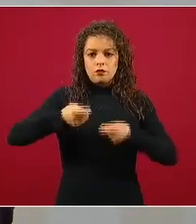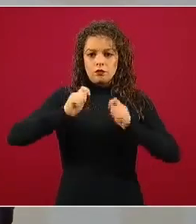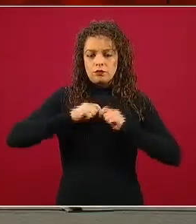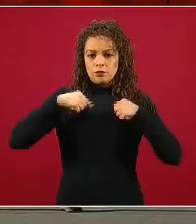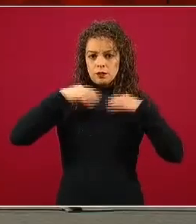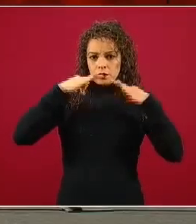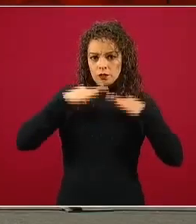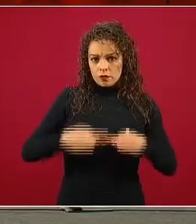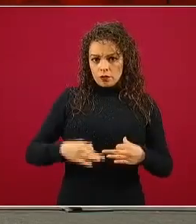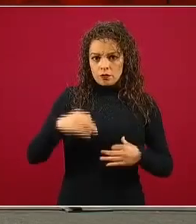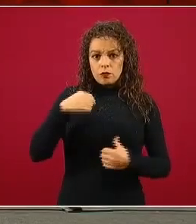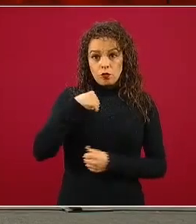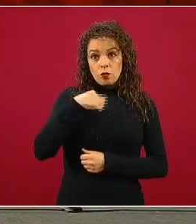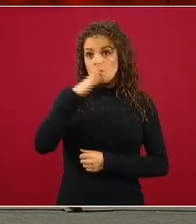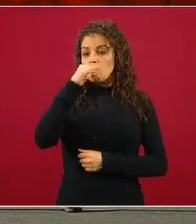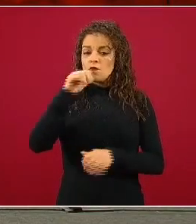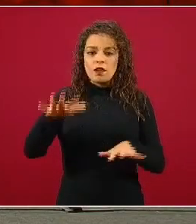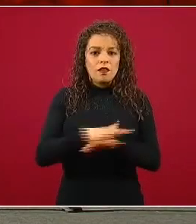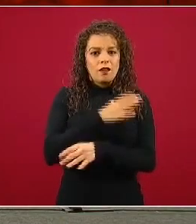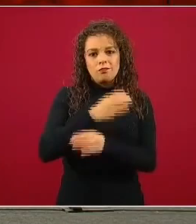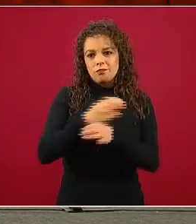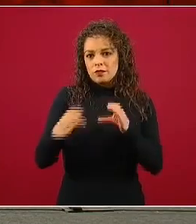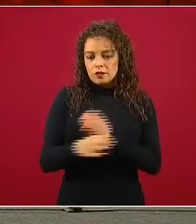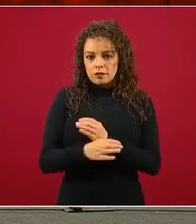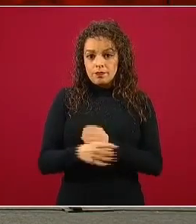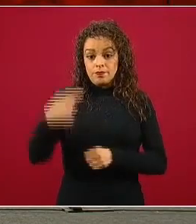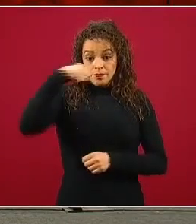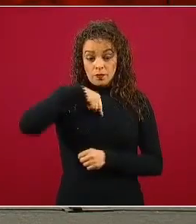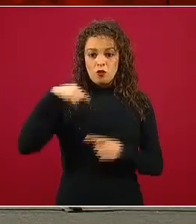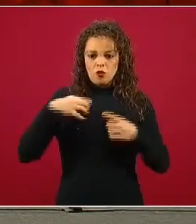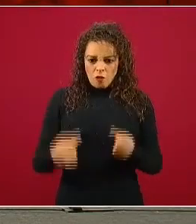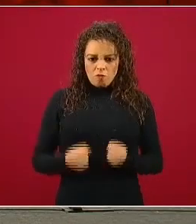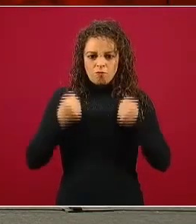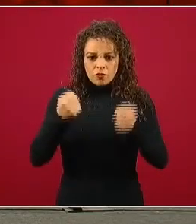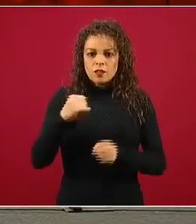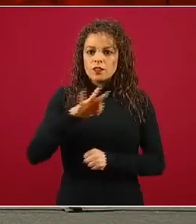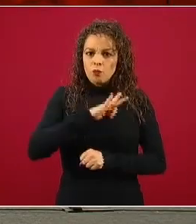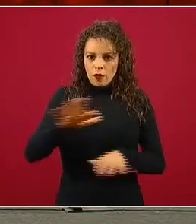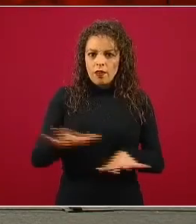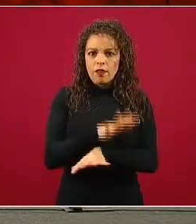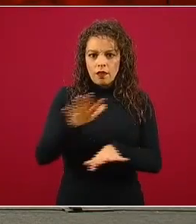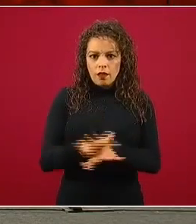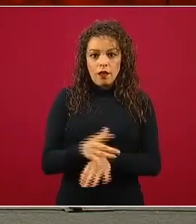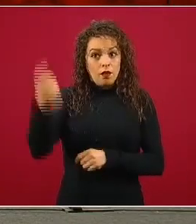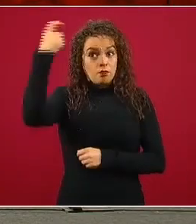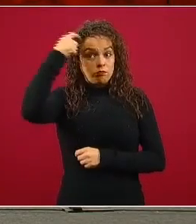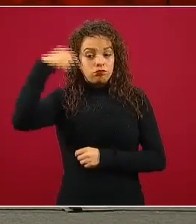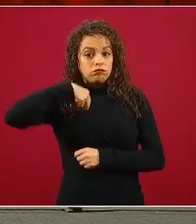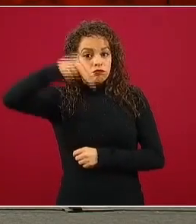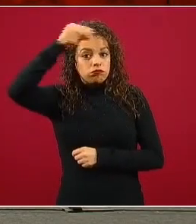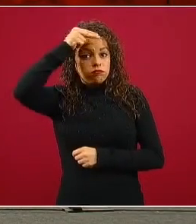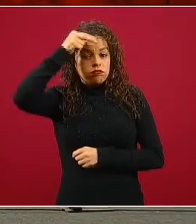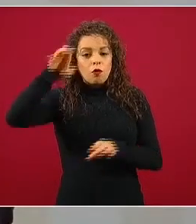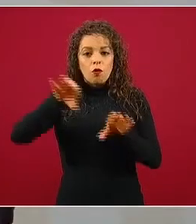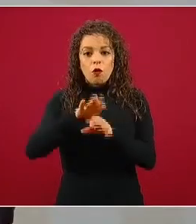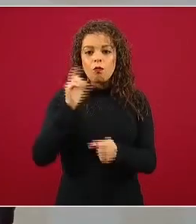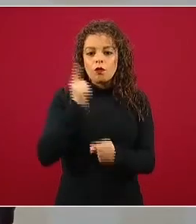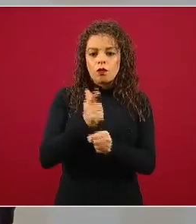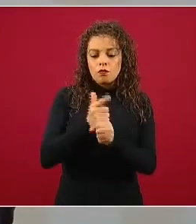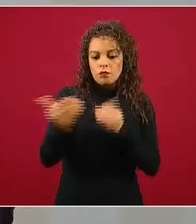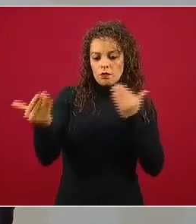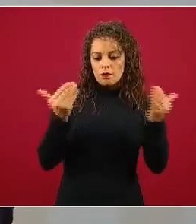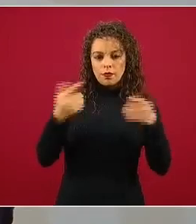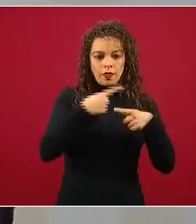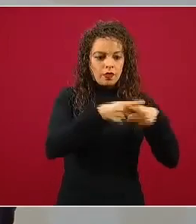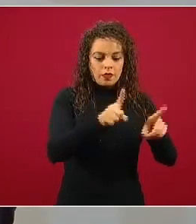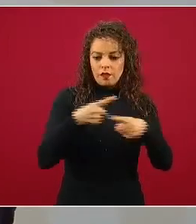cosas que no puedo cambiar, la fuerza para cambiar las que sí puedo y la inteligencia para distinguir entre las dos. Y el día de